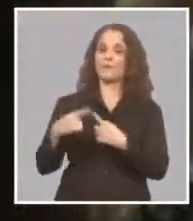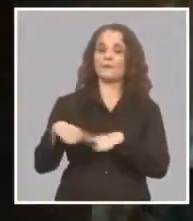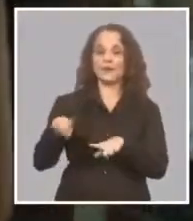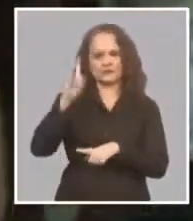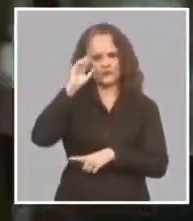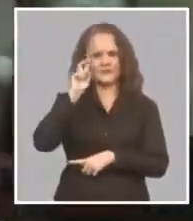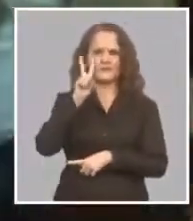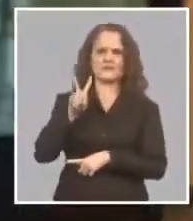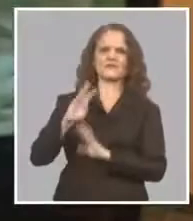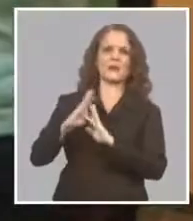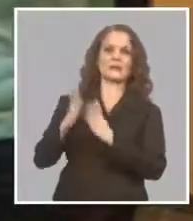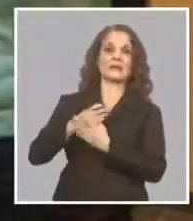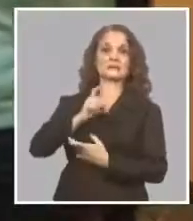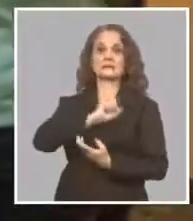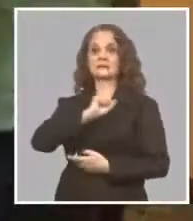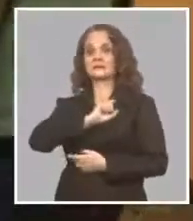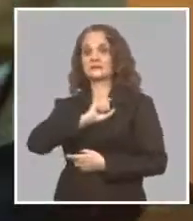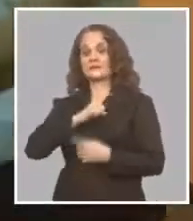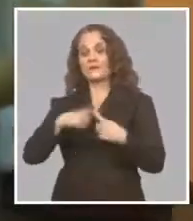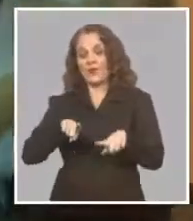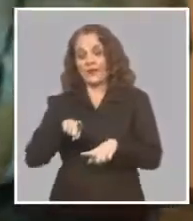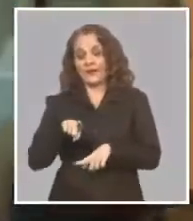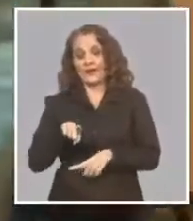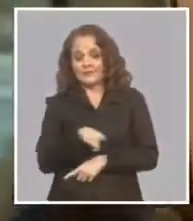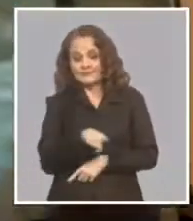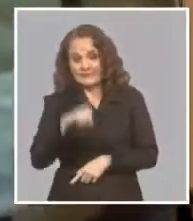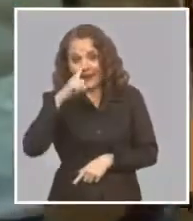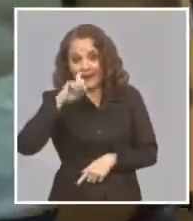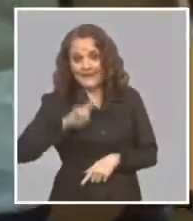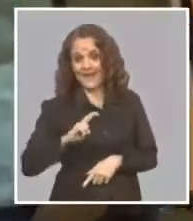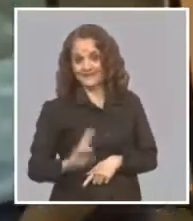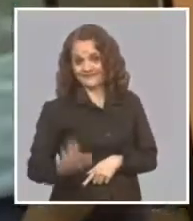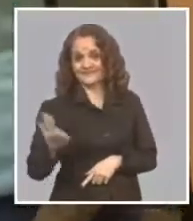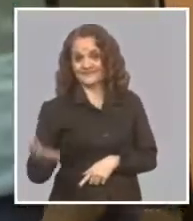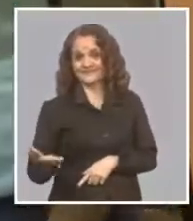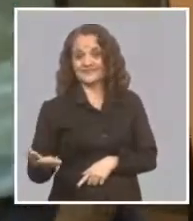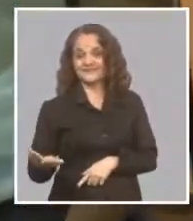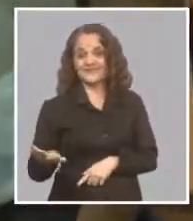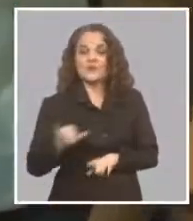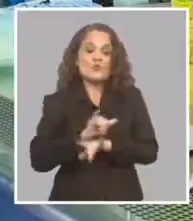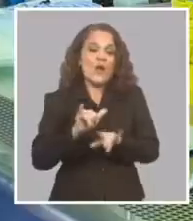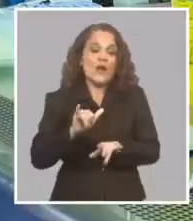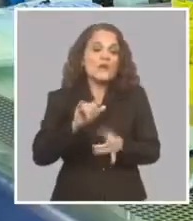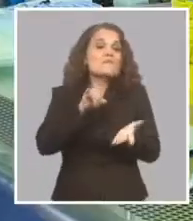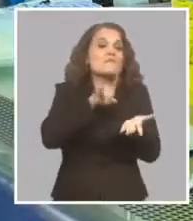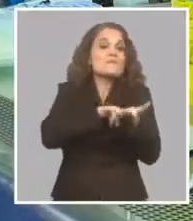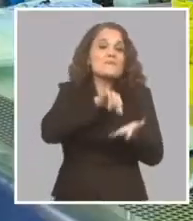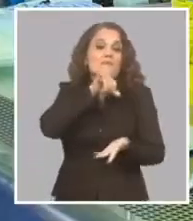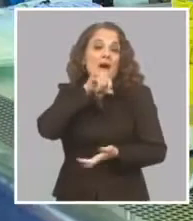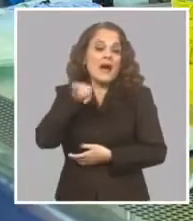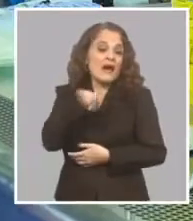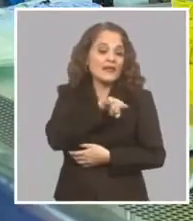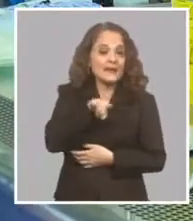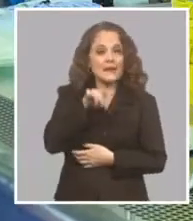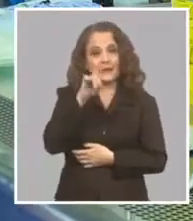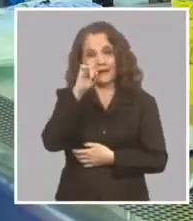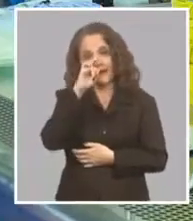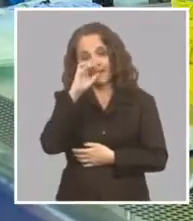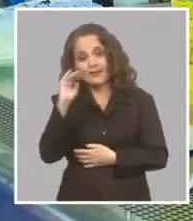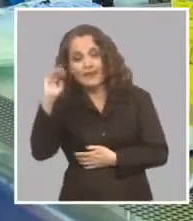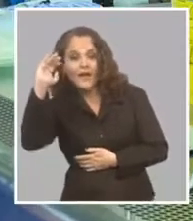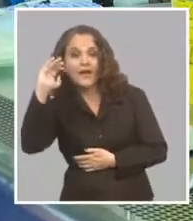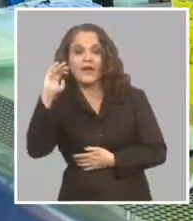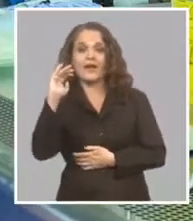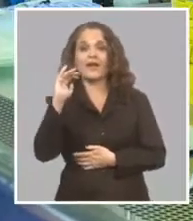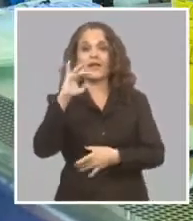asustó Sobre todo por el tema de la niña Y bueno, por el tema de nuestros padres Que al final tienen enfermedades añadidas Que si